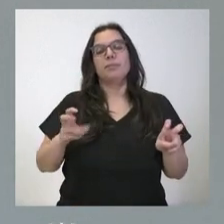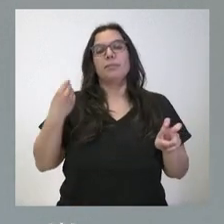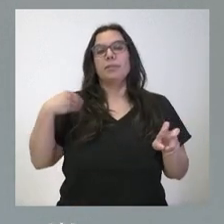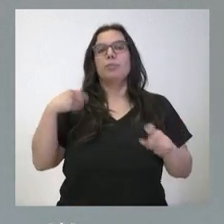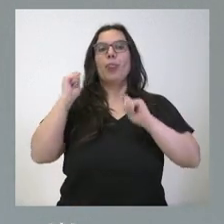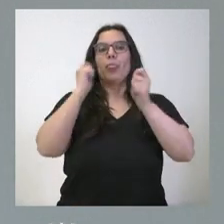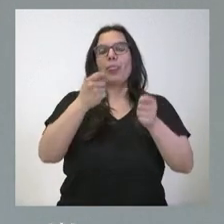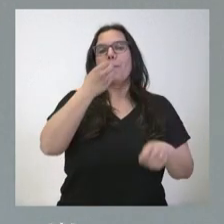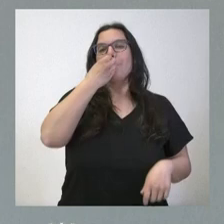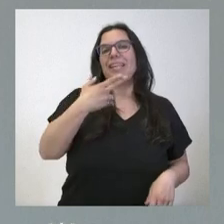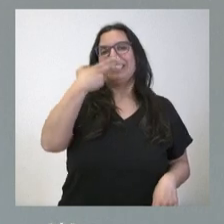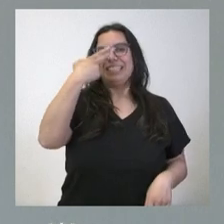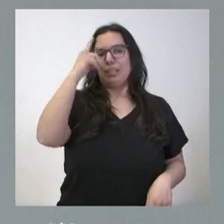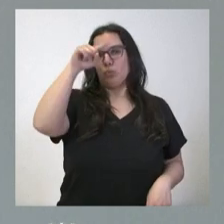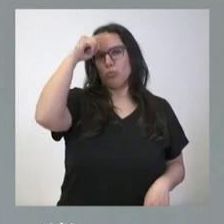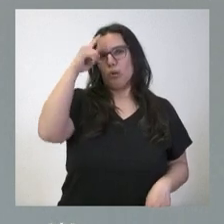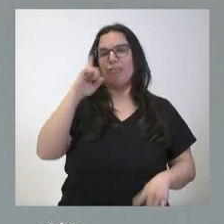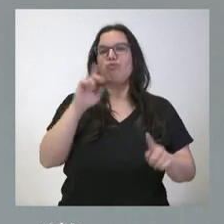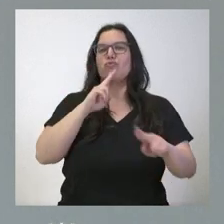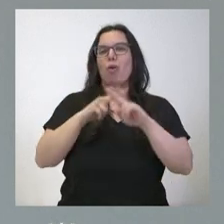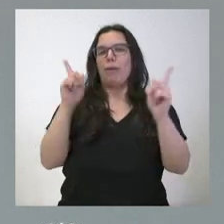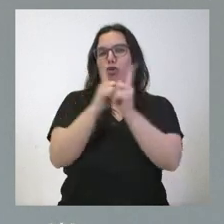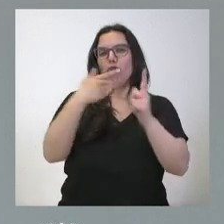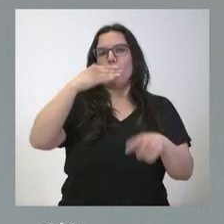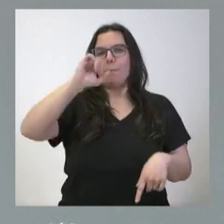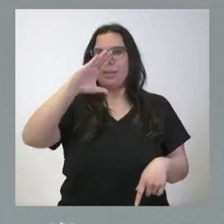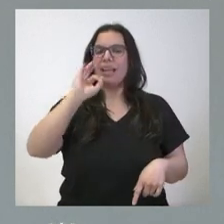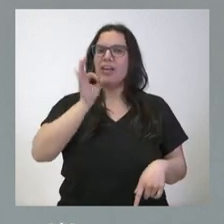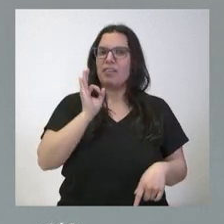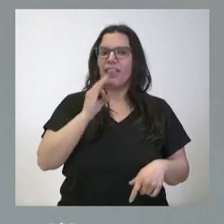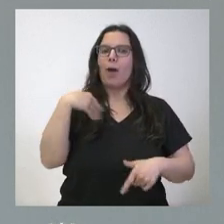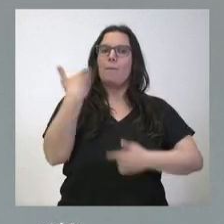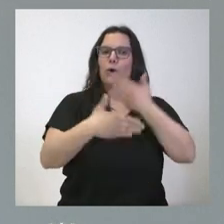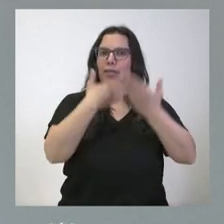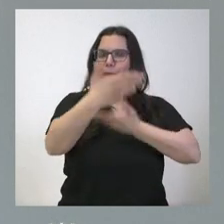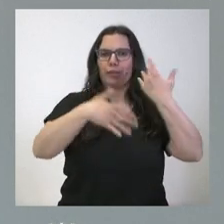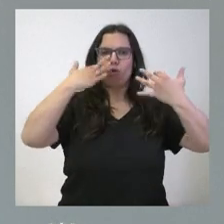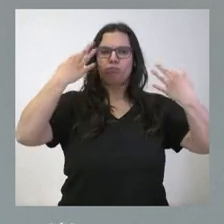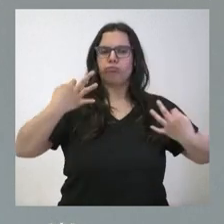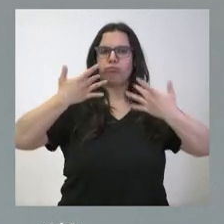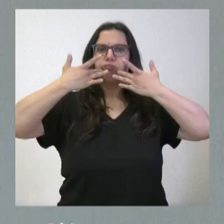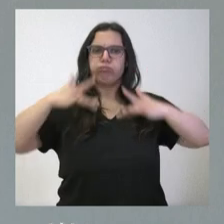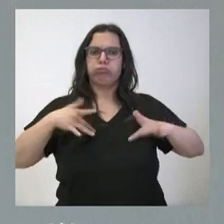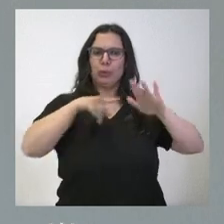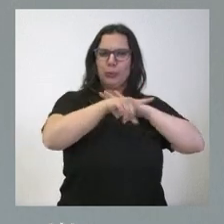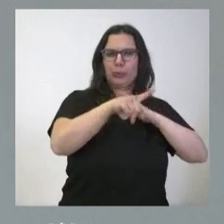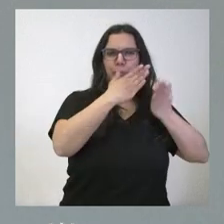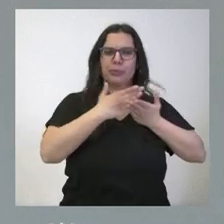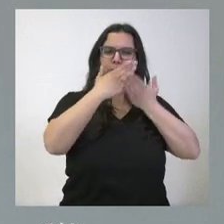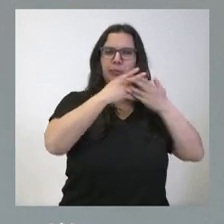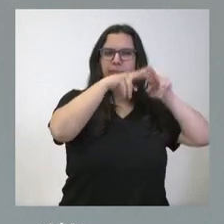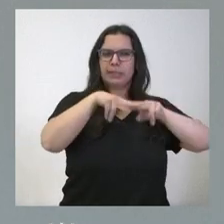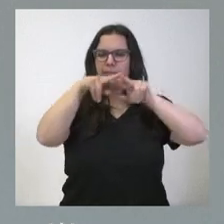BIC un procedimiento es verdad muy garantista de mucha tramitación de muchísimos informes participan muchas